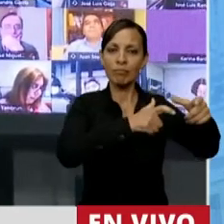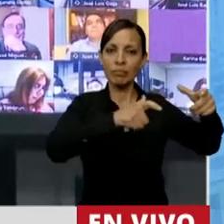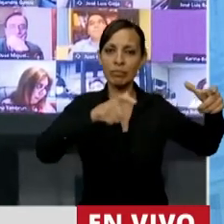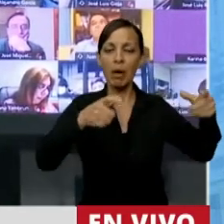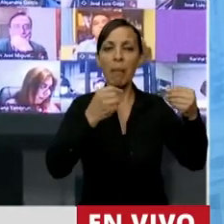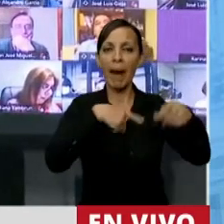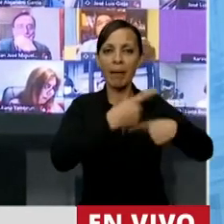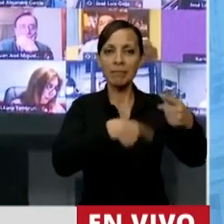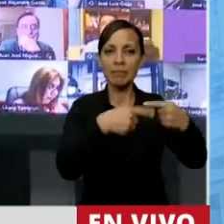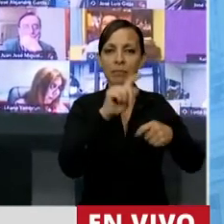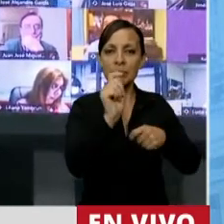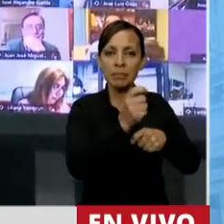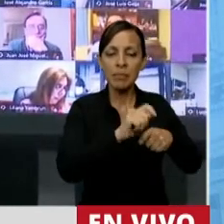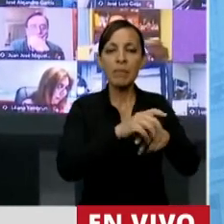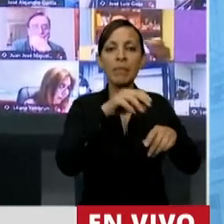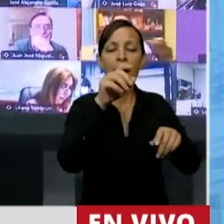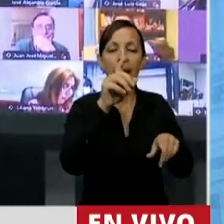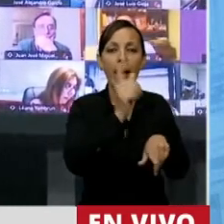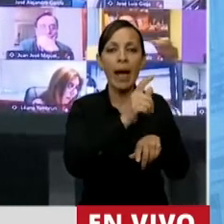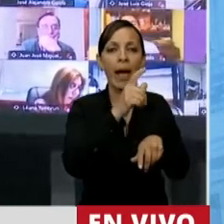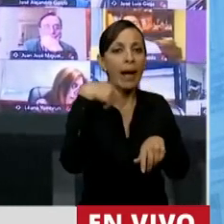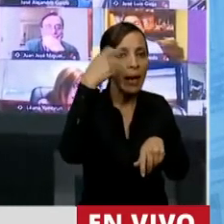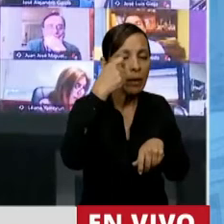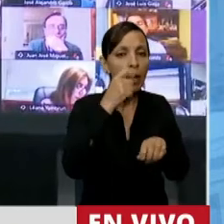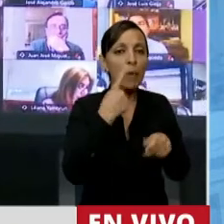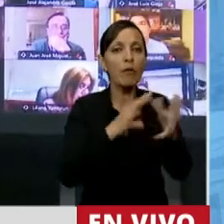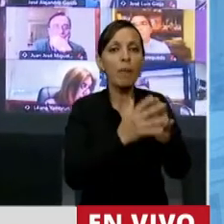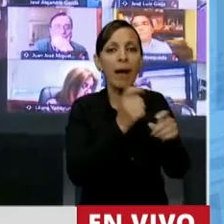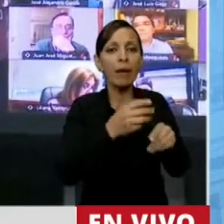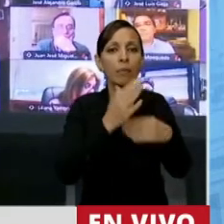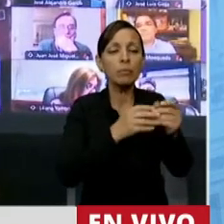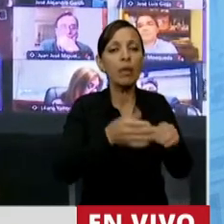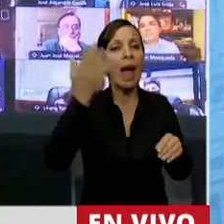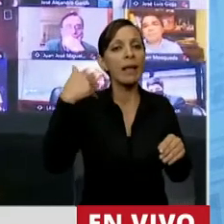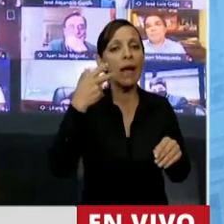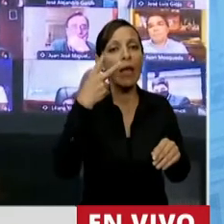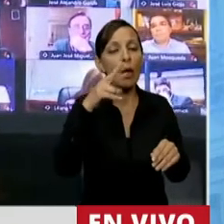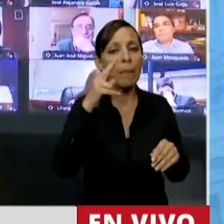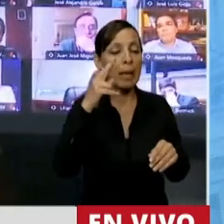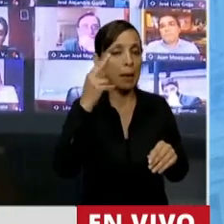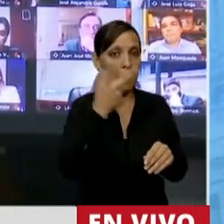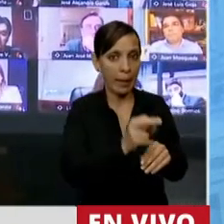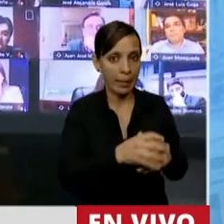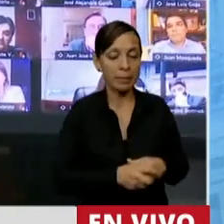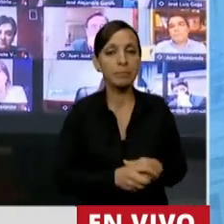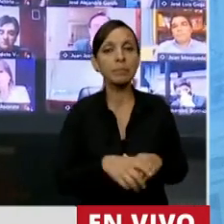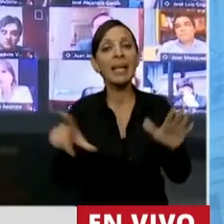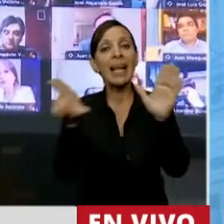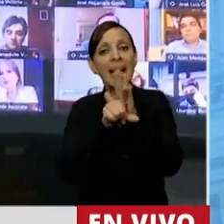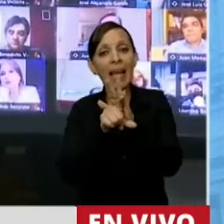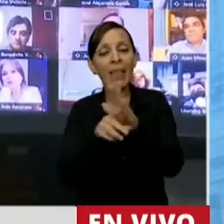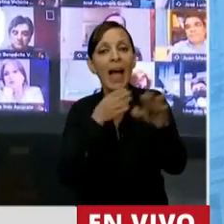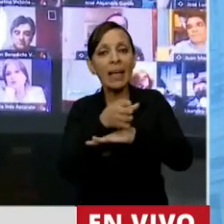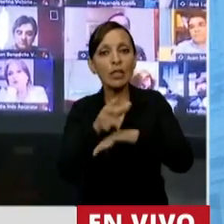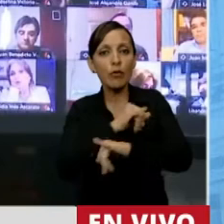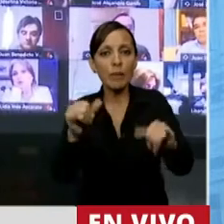poder llevar adelante la producción ganadera con prácticas del año de 1800 en el año 2020. Y por la ley de acceso a la información